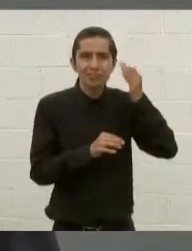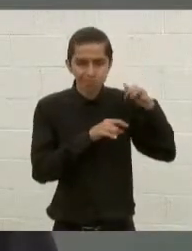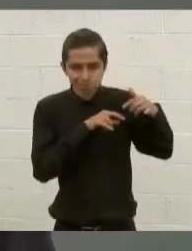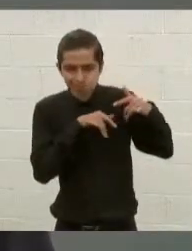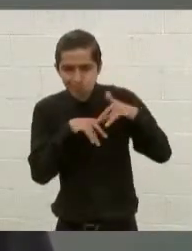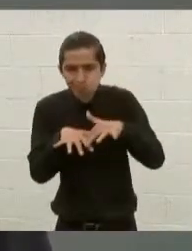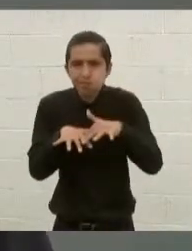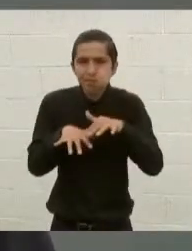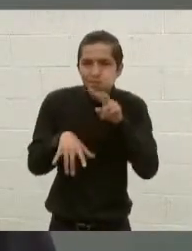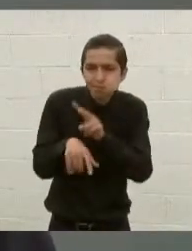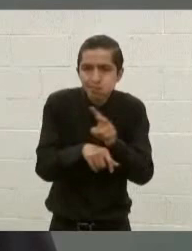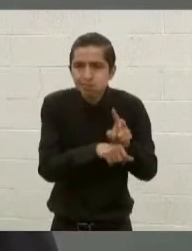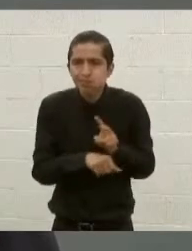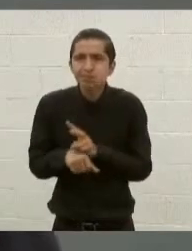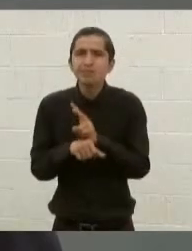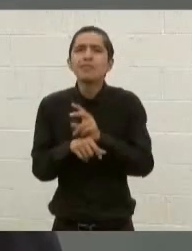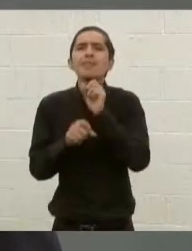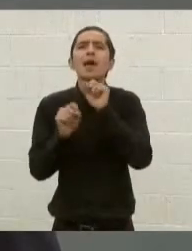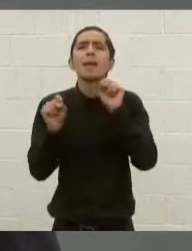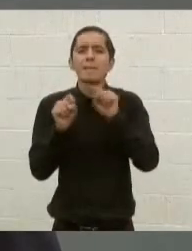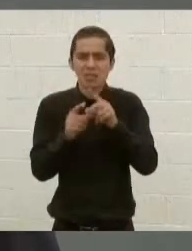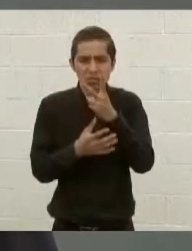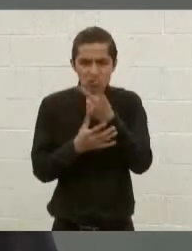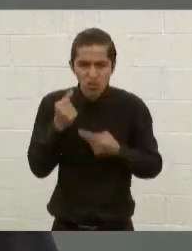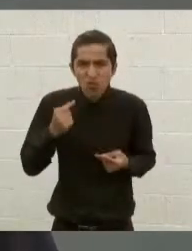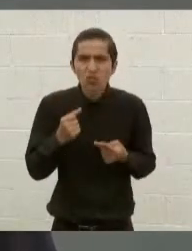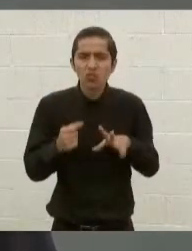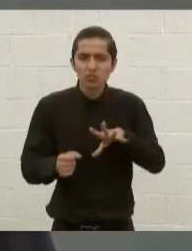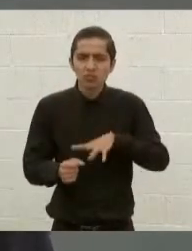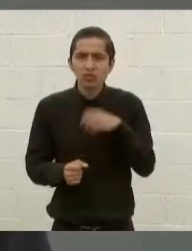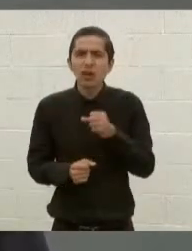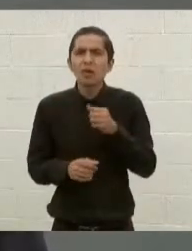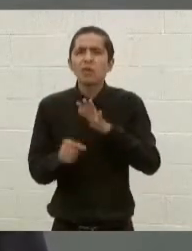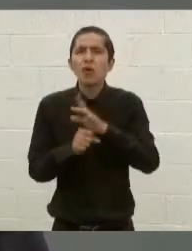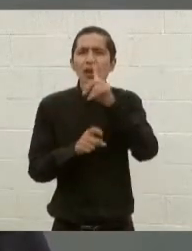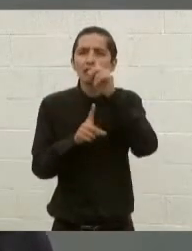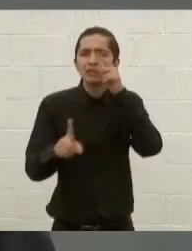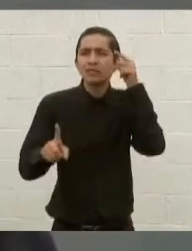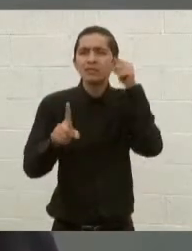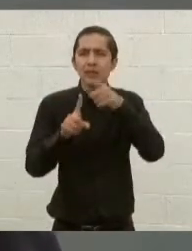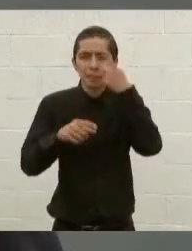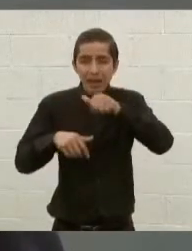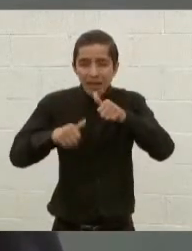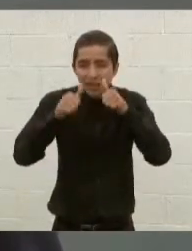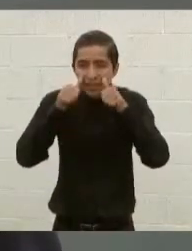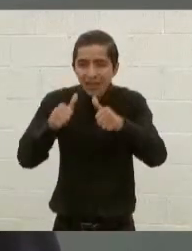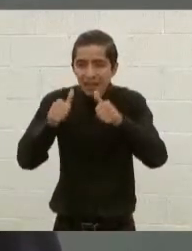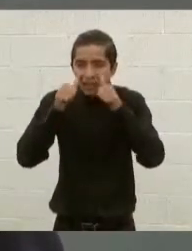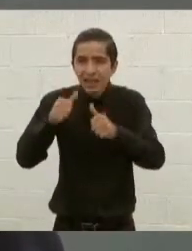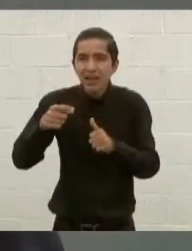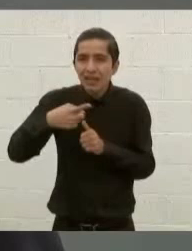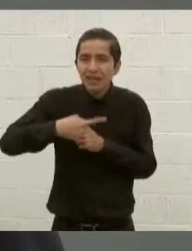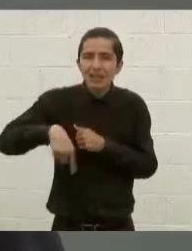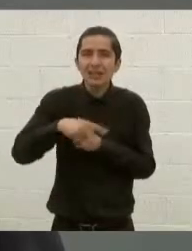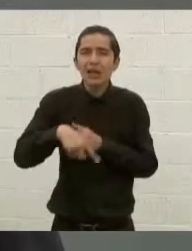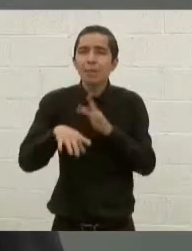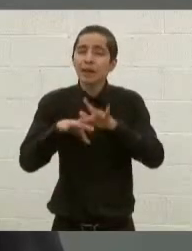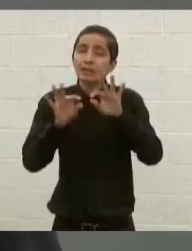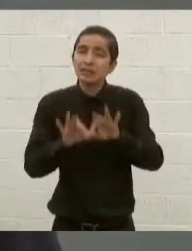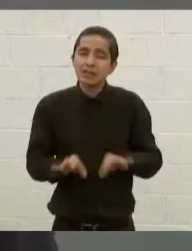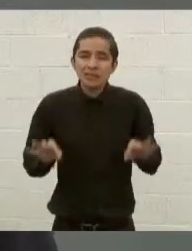ha replanteado la estrategia con el fin de atender de manera